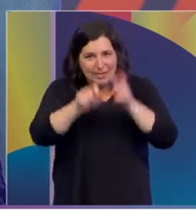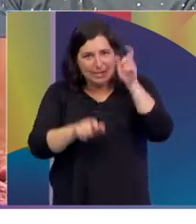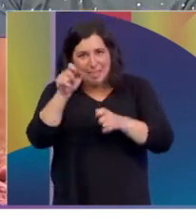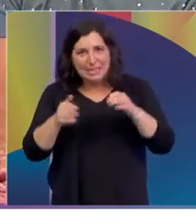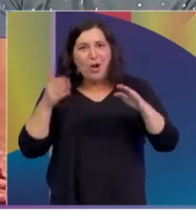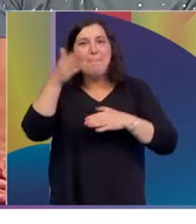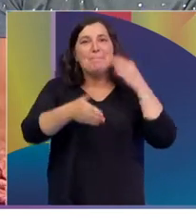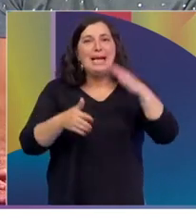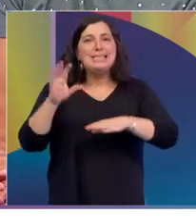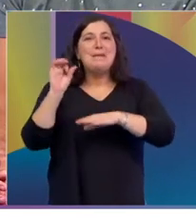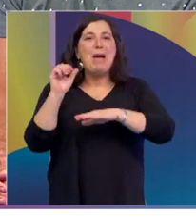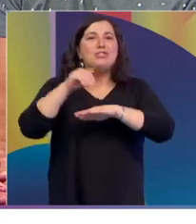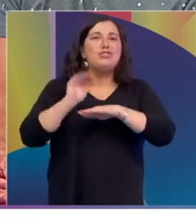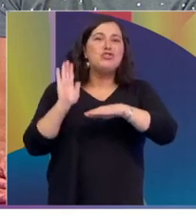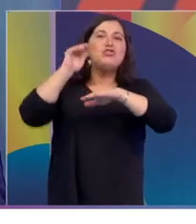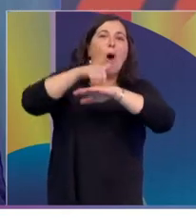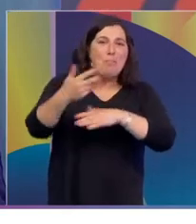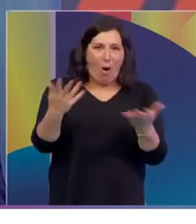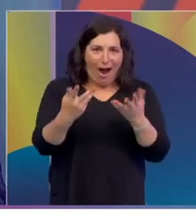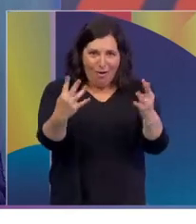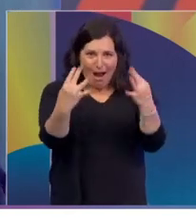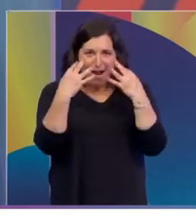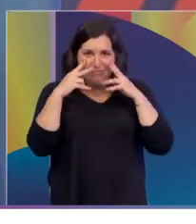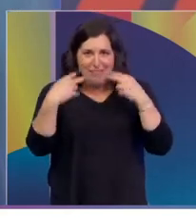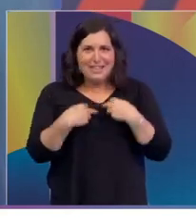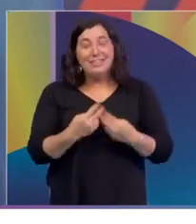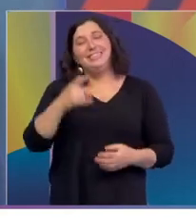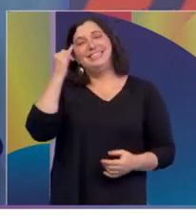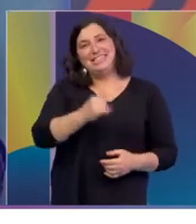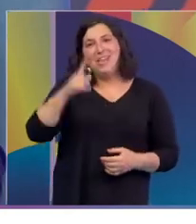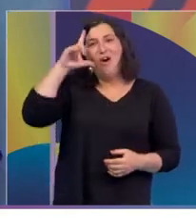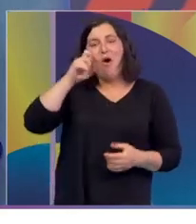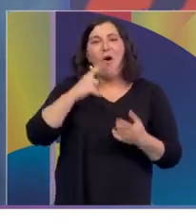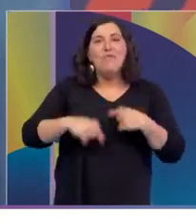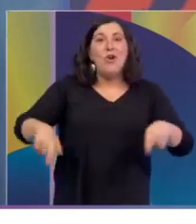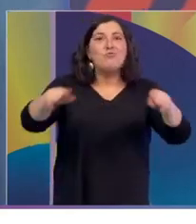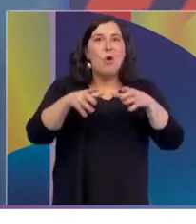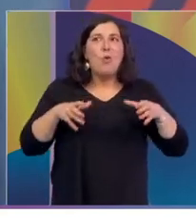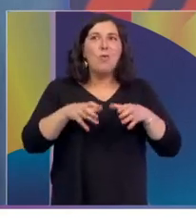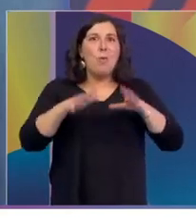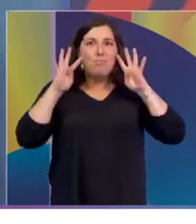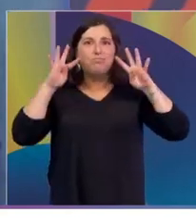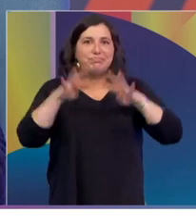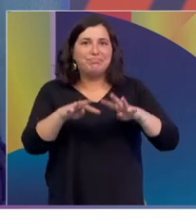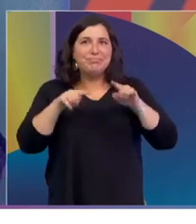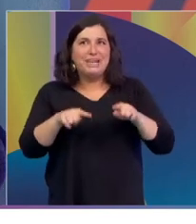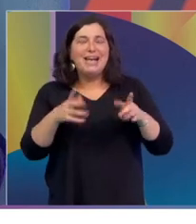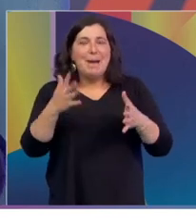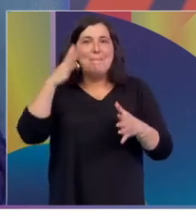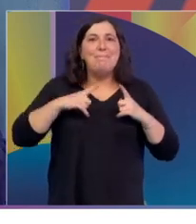de Somo Deporte que nos están viendo? Obviamente, todo el grupo estaba pendiente y nada,